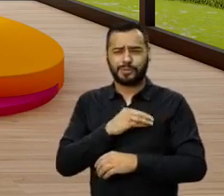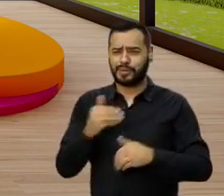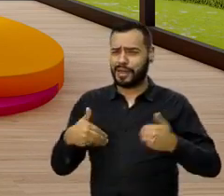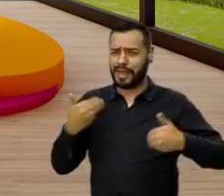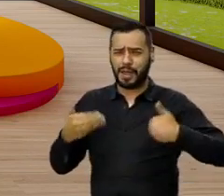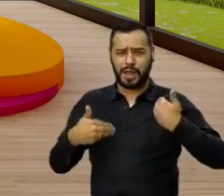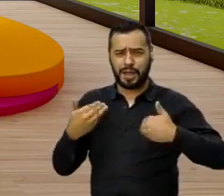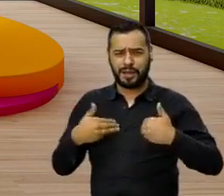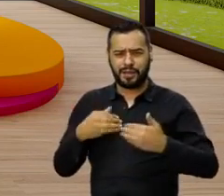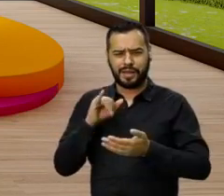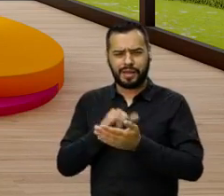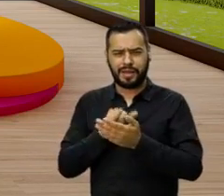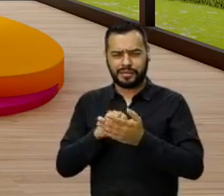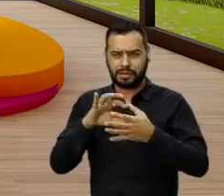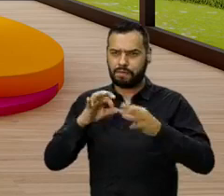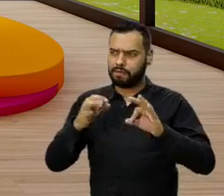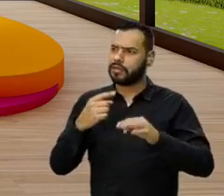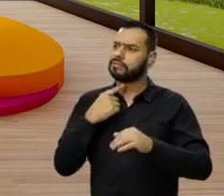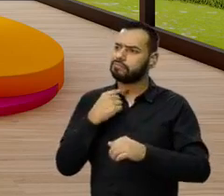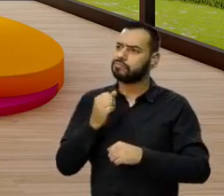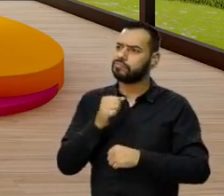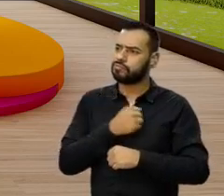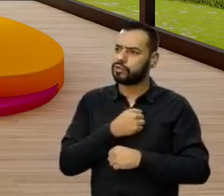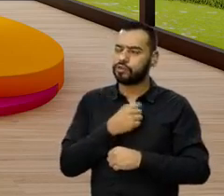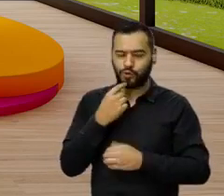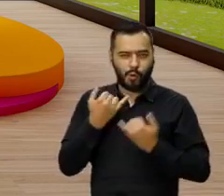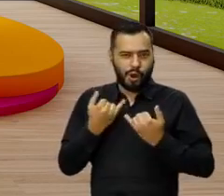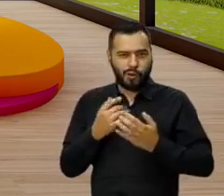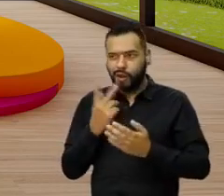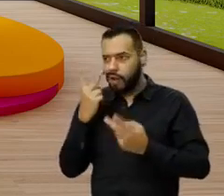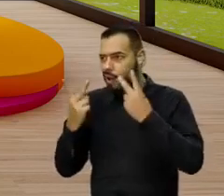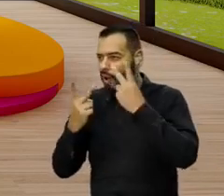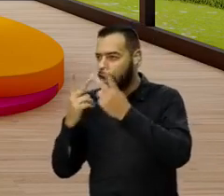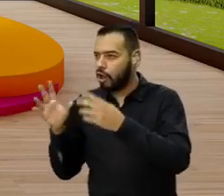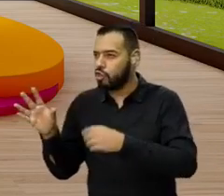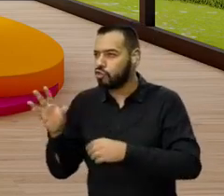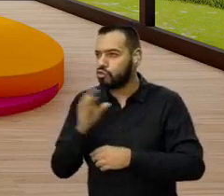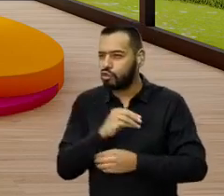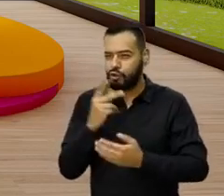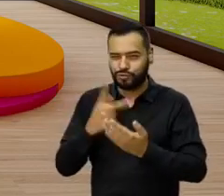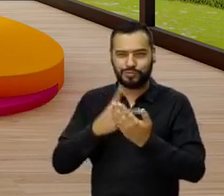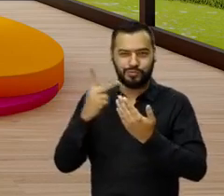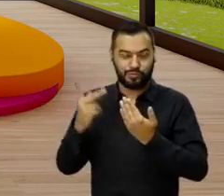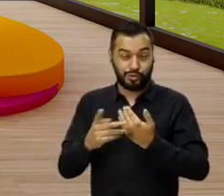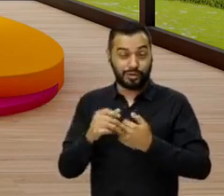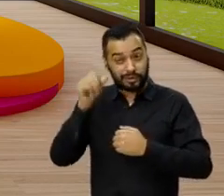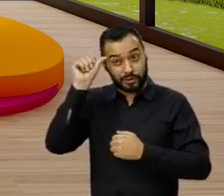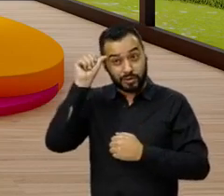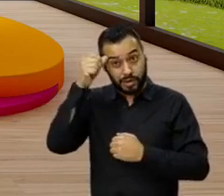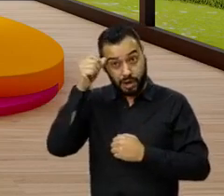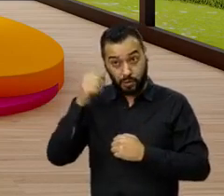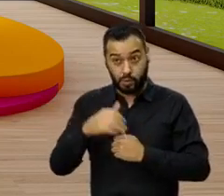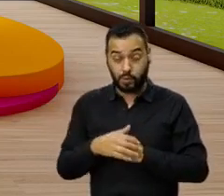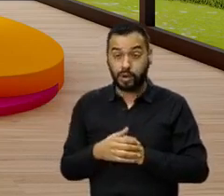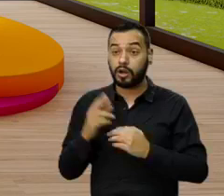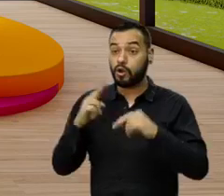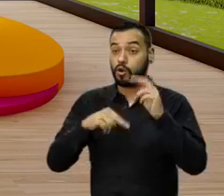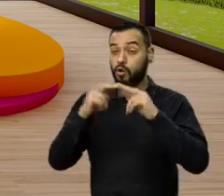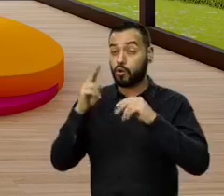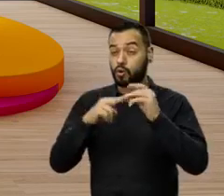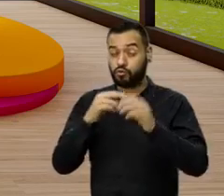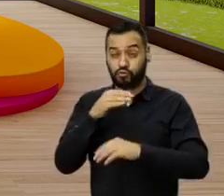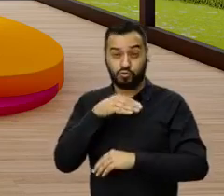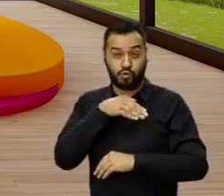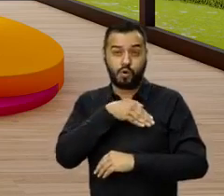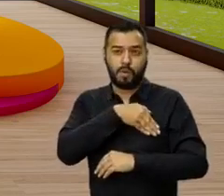espectacularmente emocionados con esta frase. Yo de verdad ya me voy a ir a visitar todos tus proyectos. Recuerden que Constructora